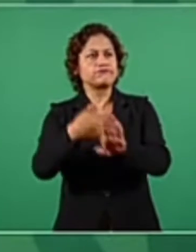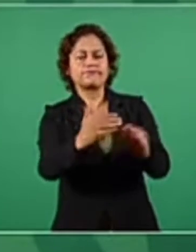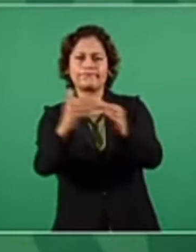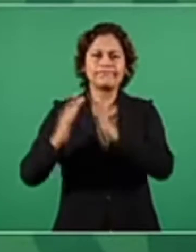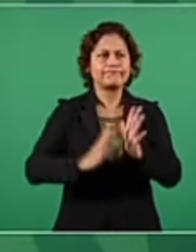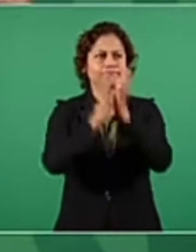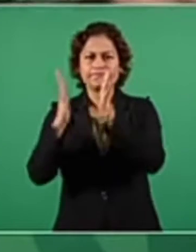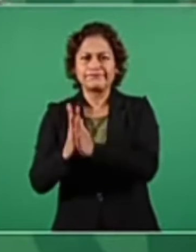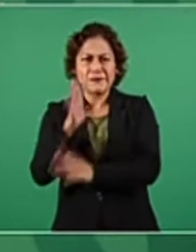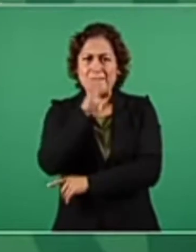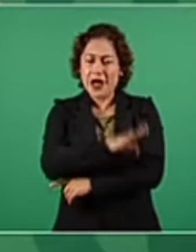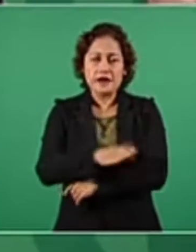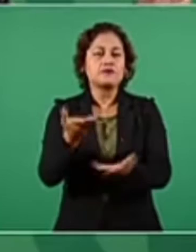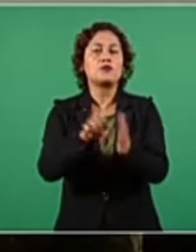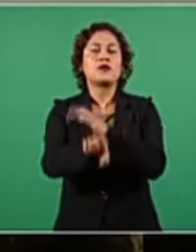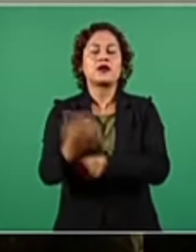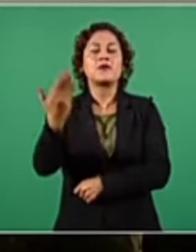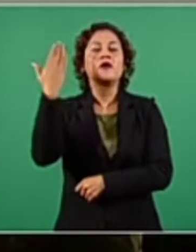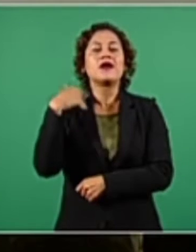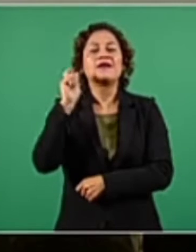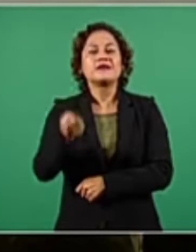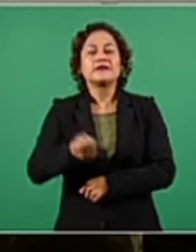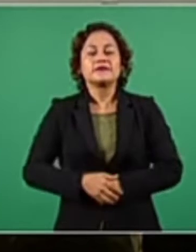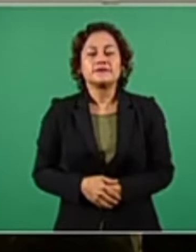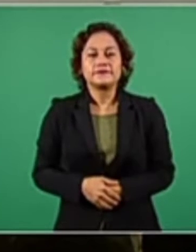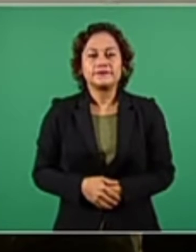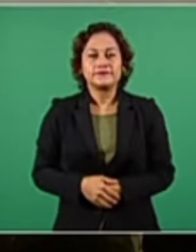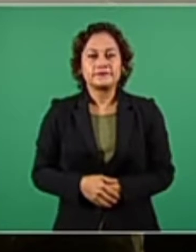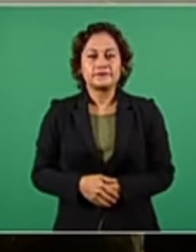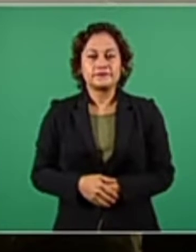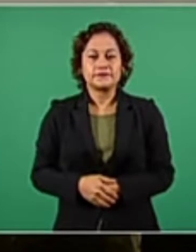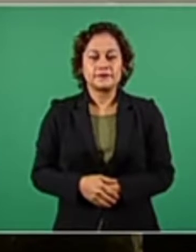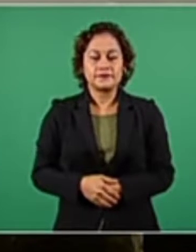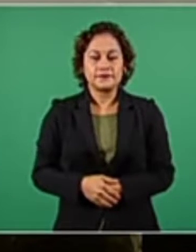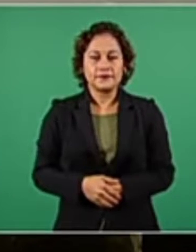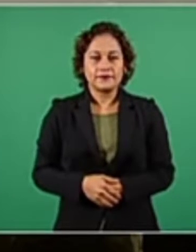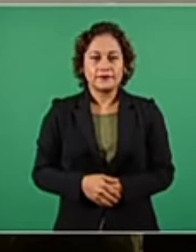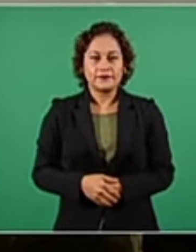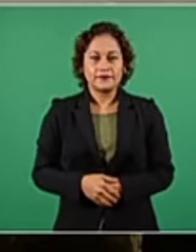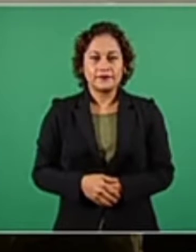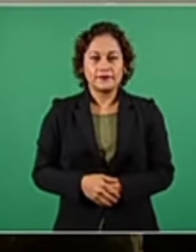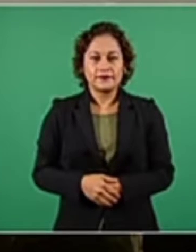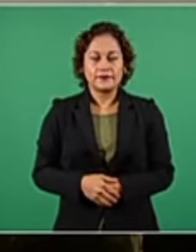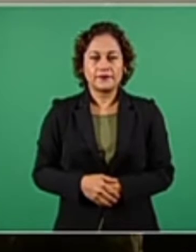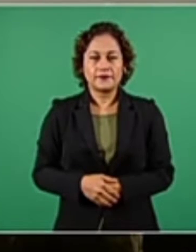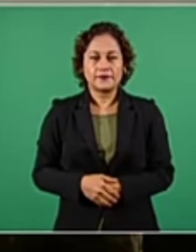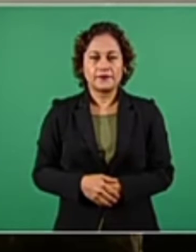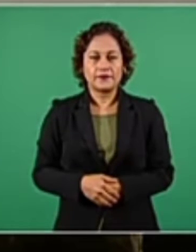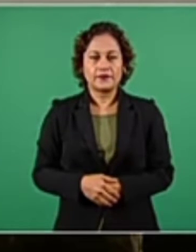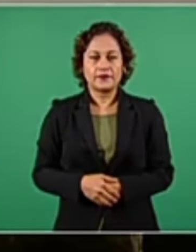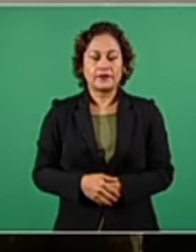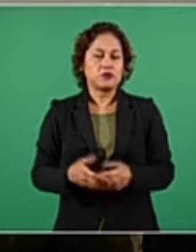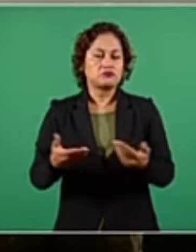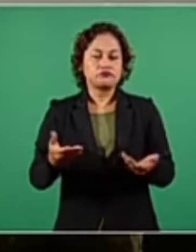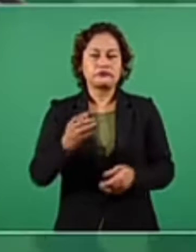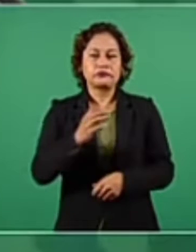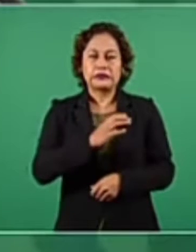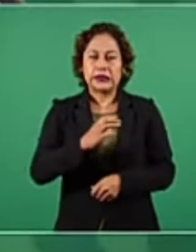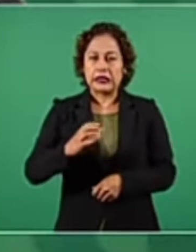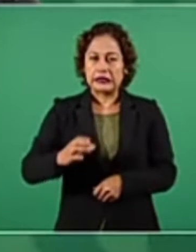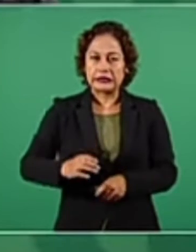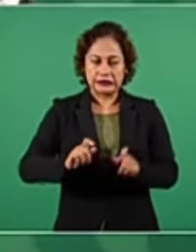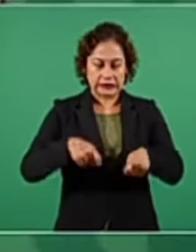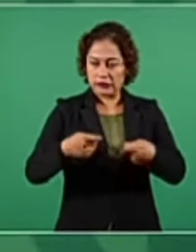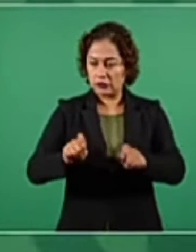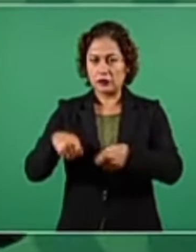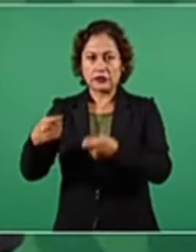Lo que hicieron de quitarle las candidaturas al representante de